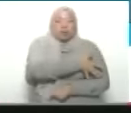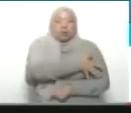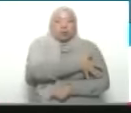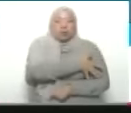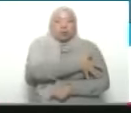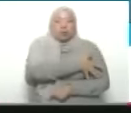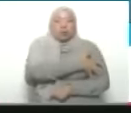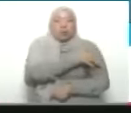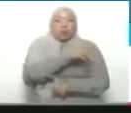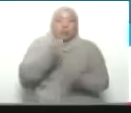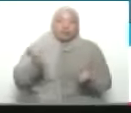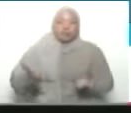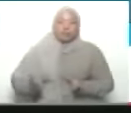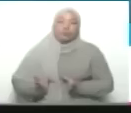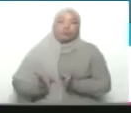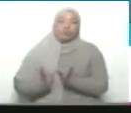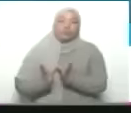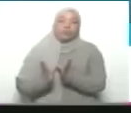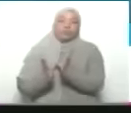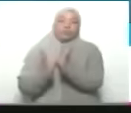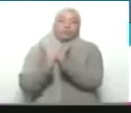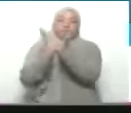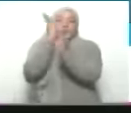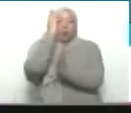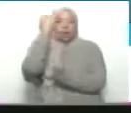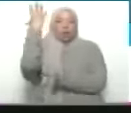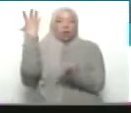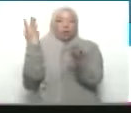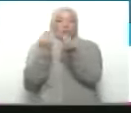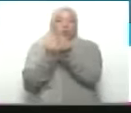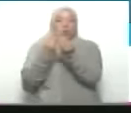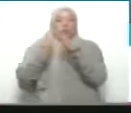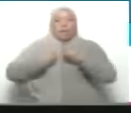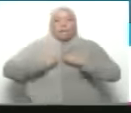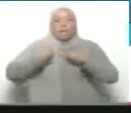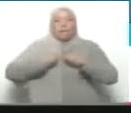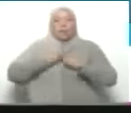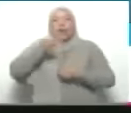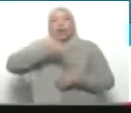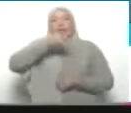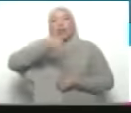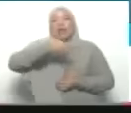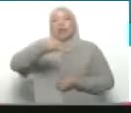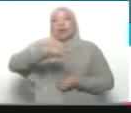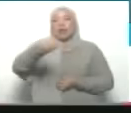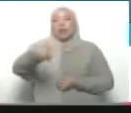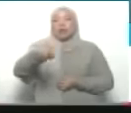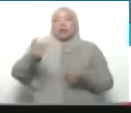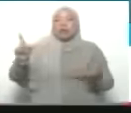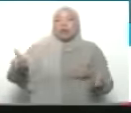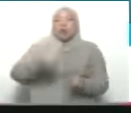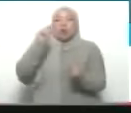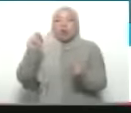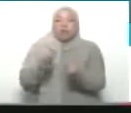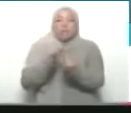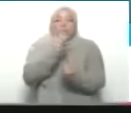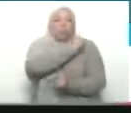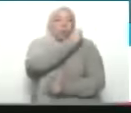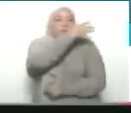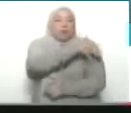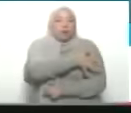y resucitó para la vida inmortal como un espíritu palestino.